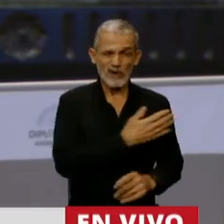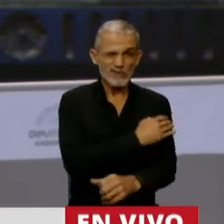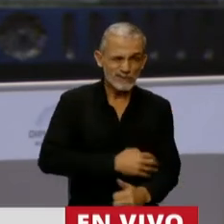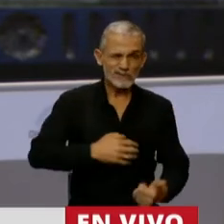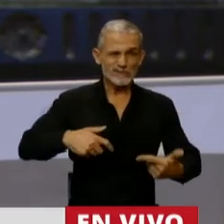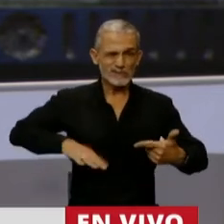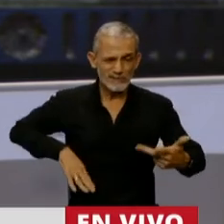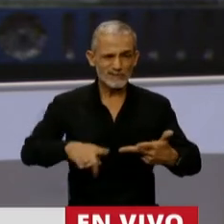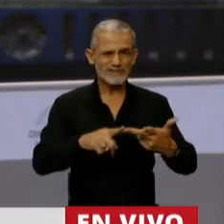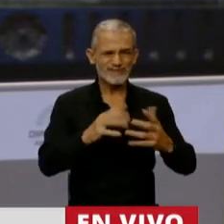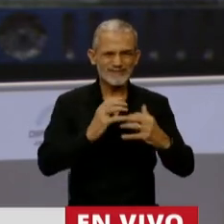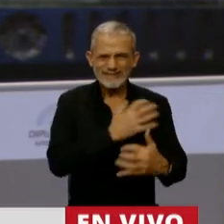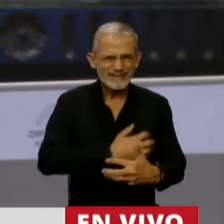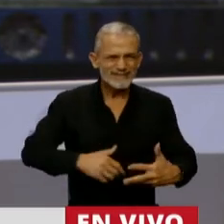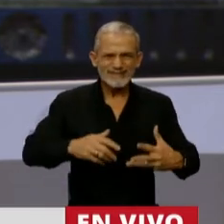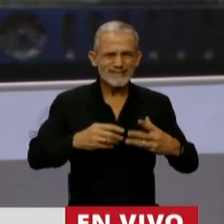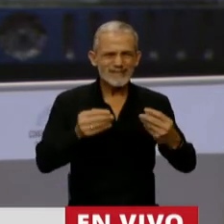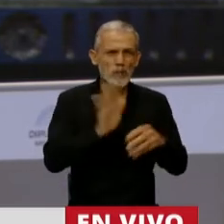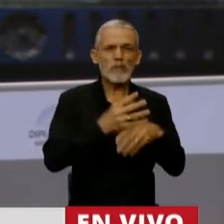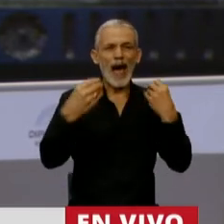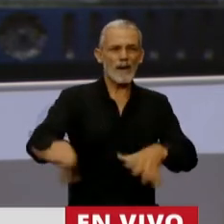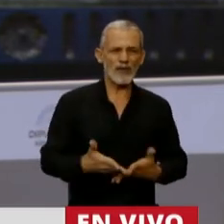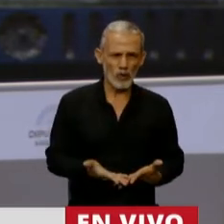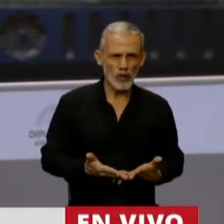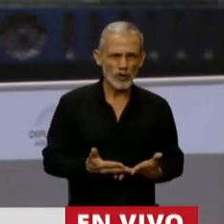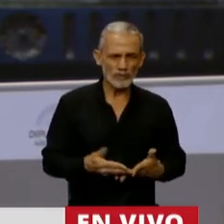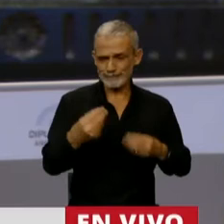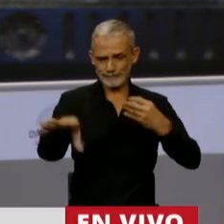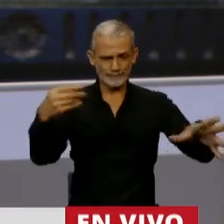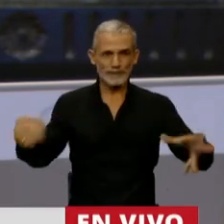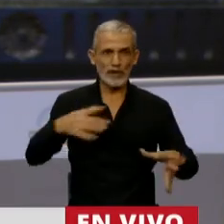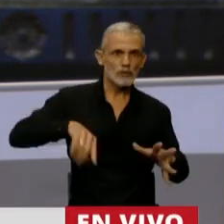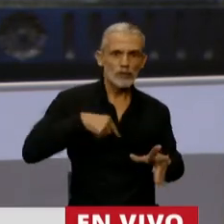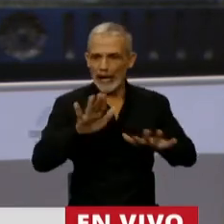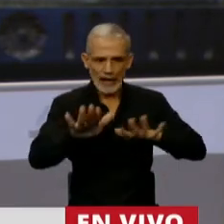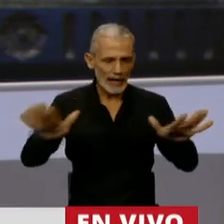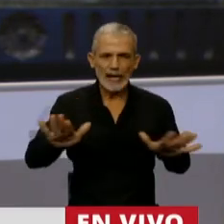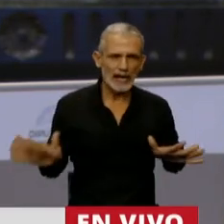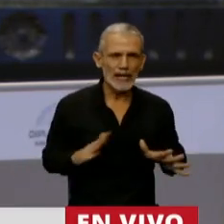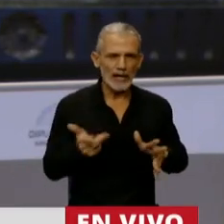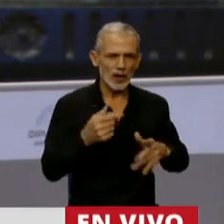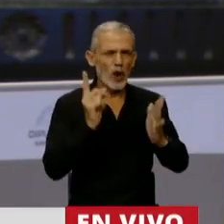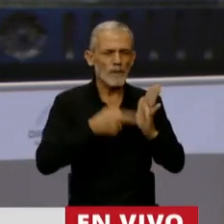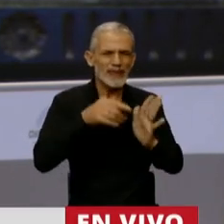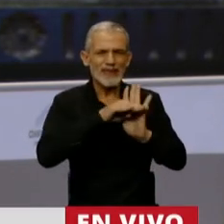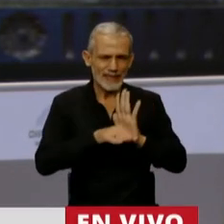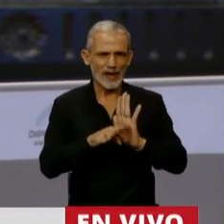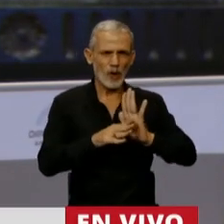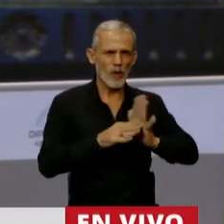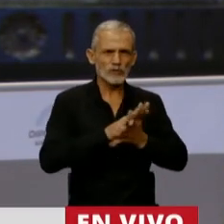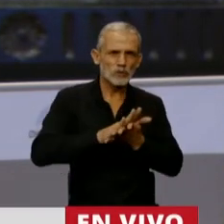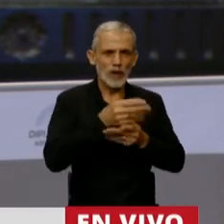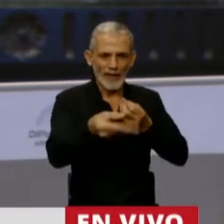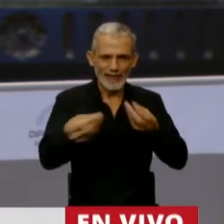hambre, miseria y un estado de abandono que estamos morigerando, que estamos atendiendo y que estamos sosteniendo con un montón de medidas que hemos